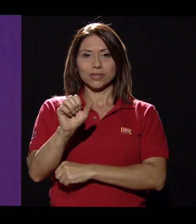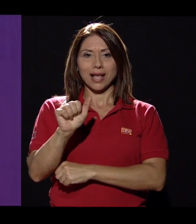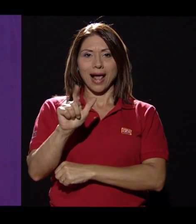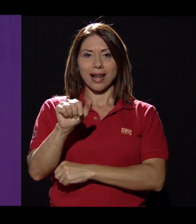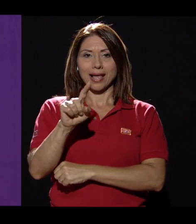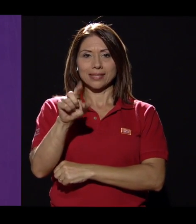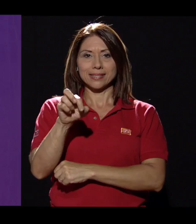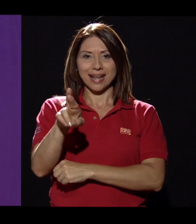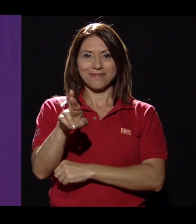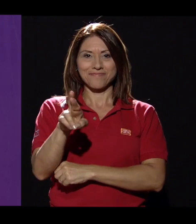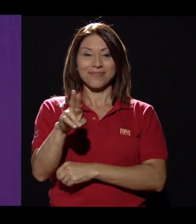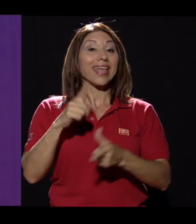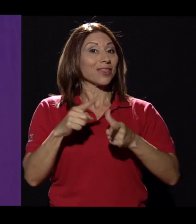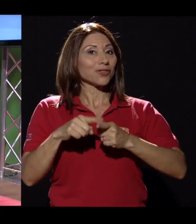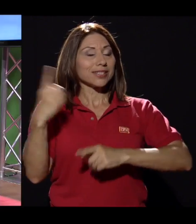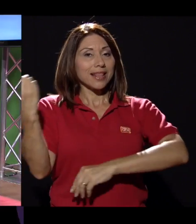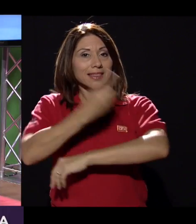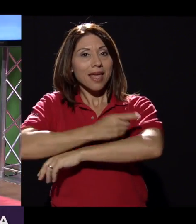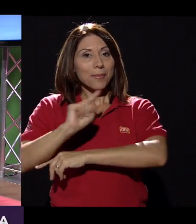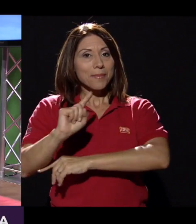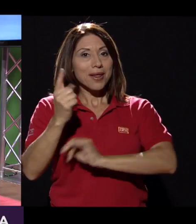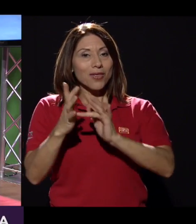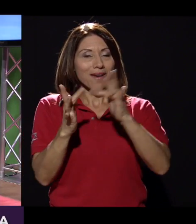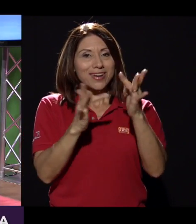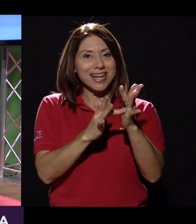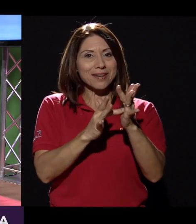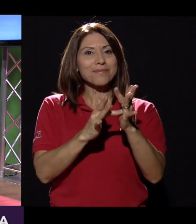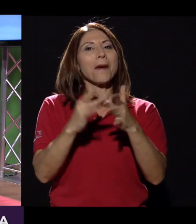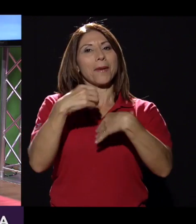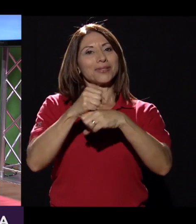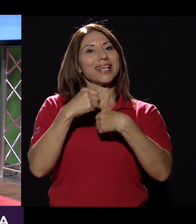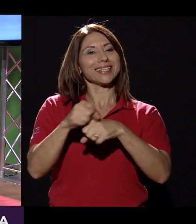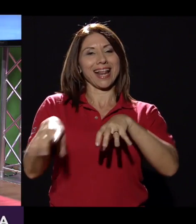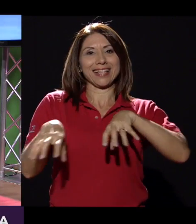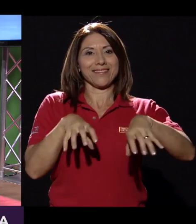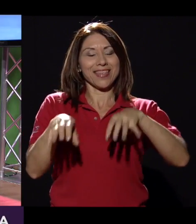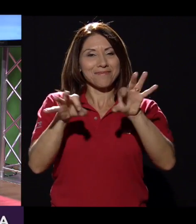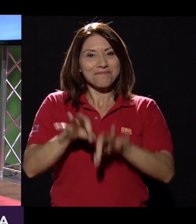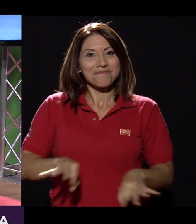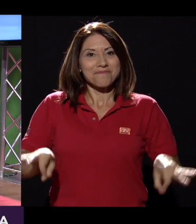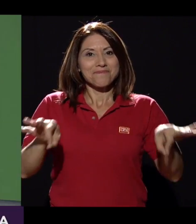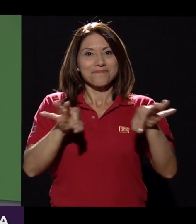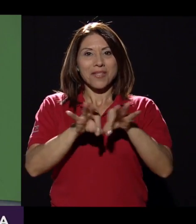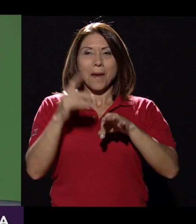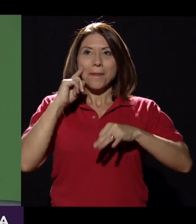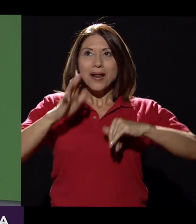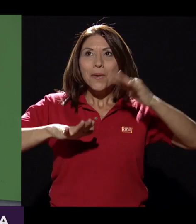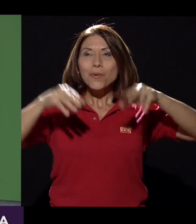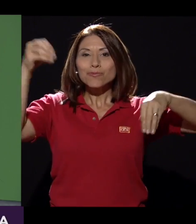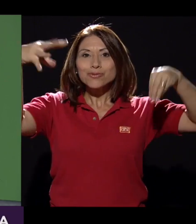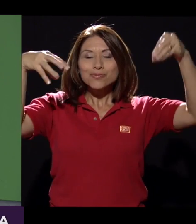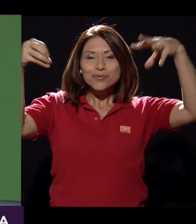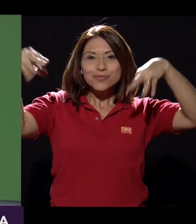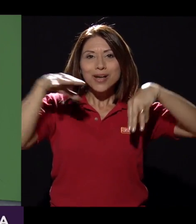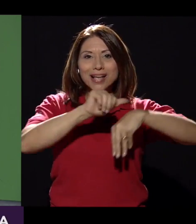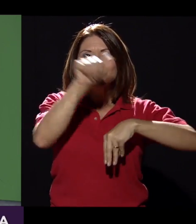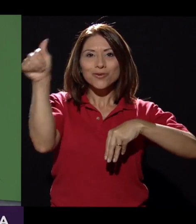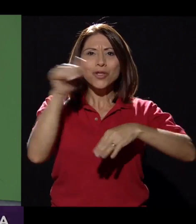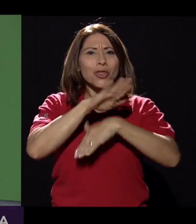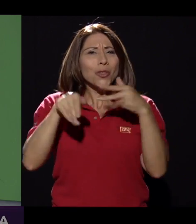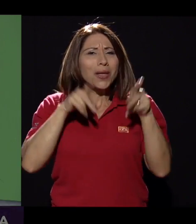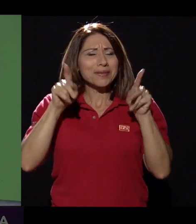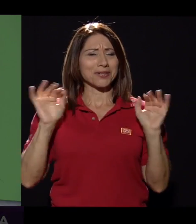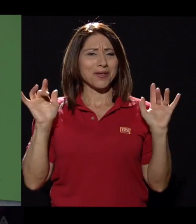y para el 1 de abril entonces tenemos planeada la iluminación, queremos ojalá que todo el pueblo costarricense se haga